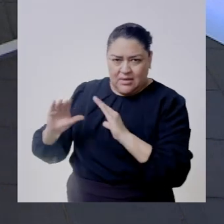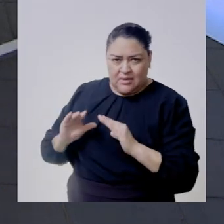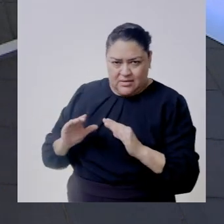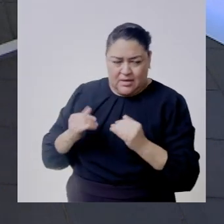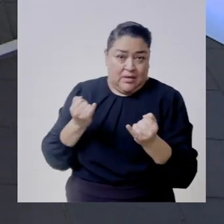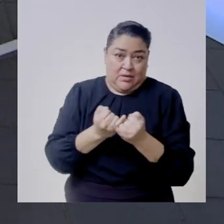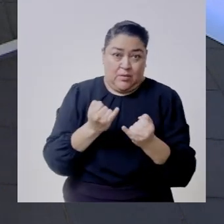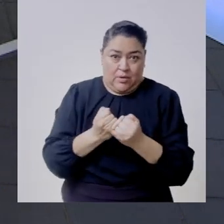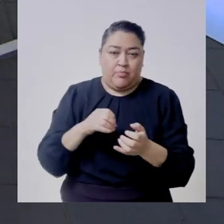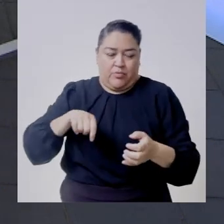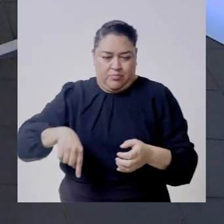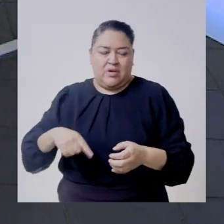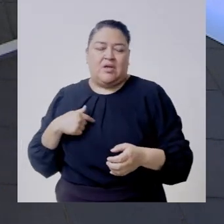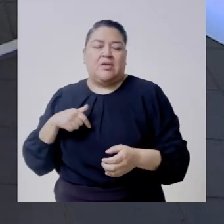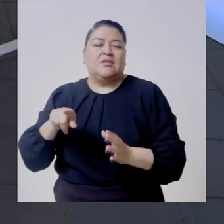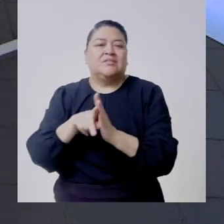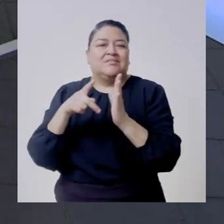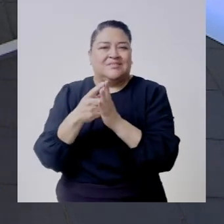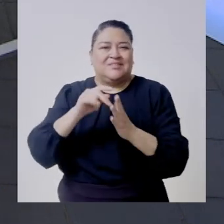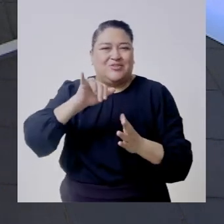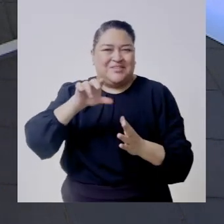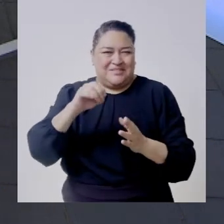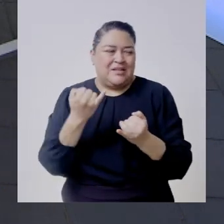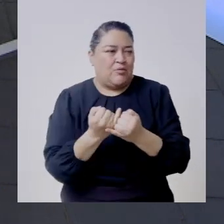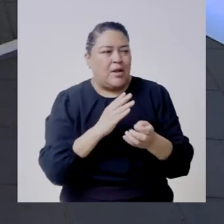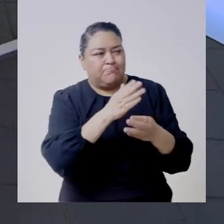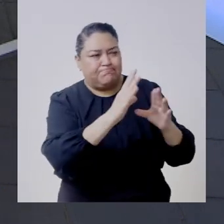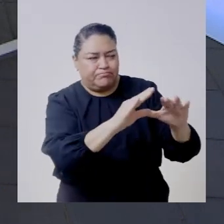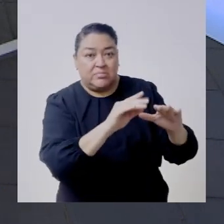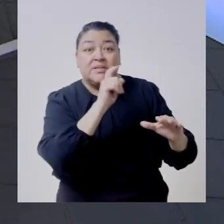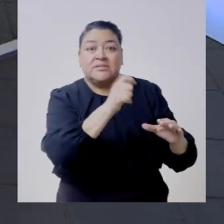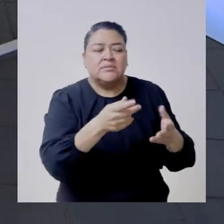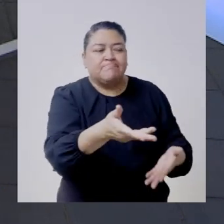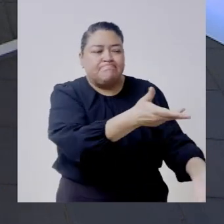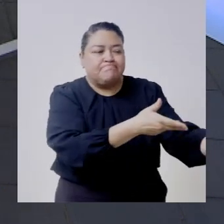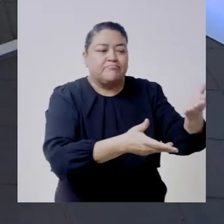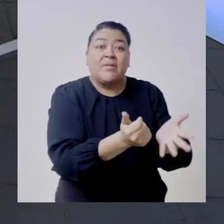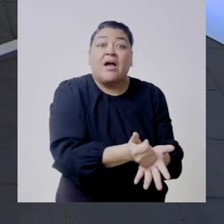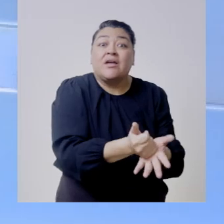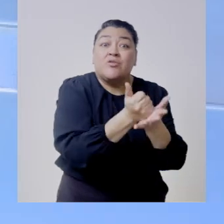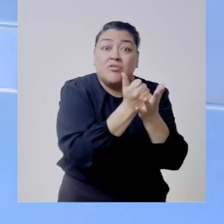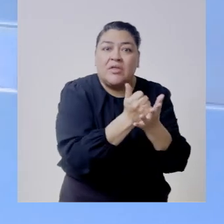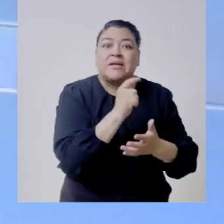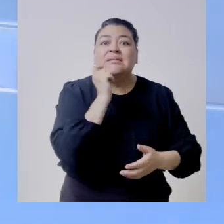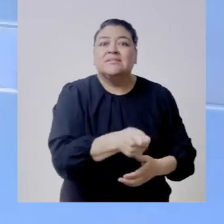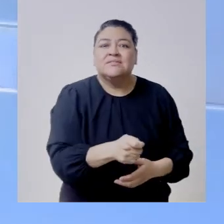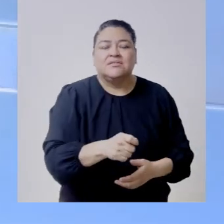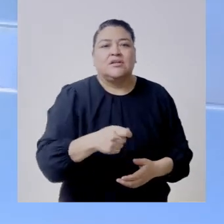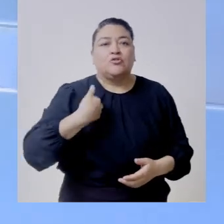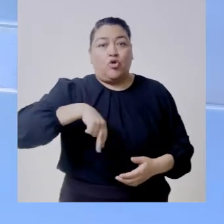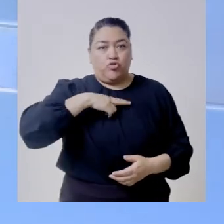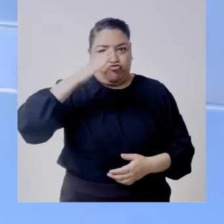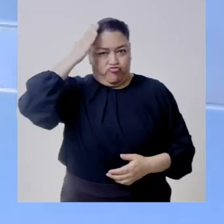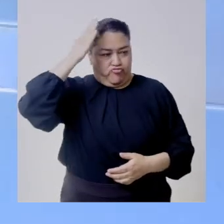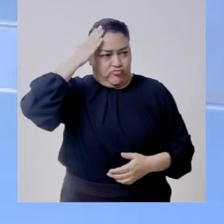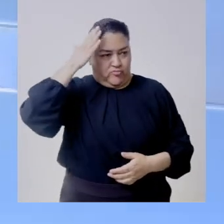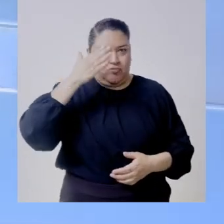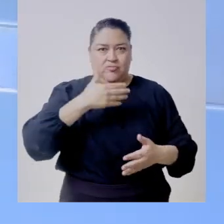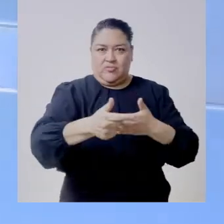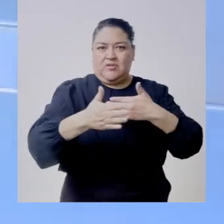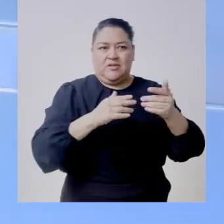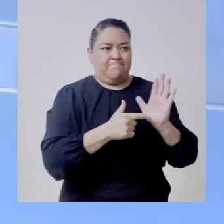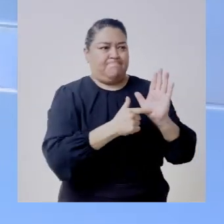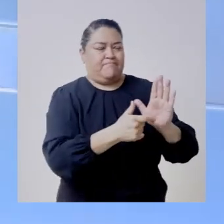el caso de la carrera judicial y entonces pues esos intercambios sirven porque estamos también a la vanguardia en las